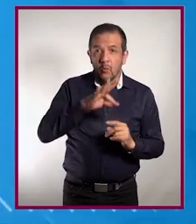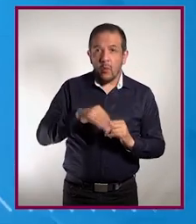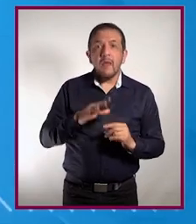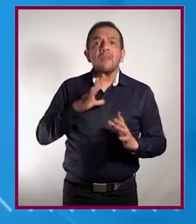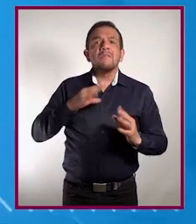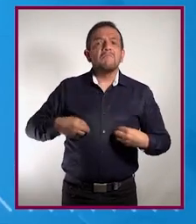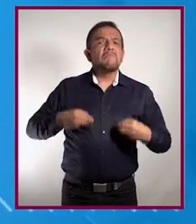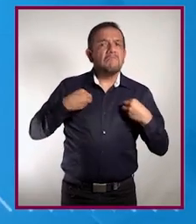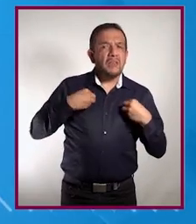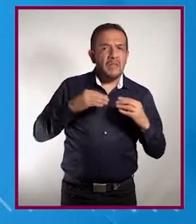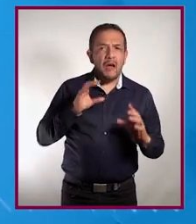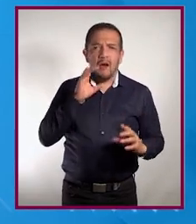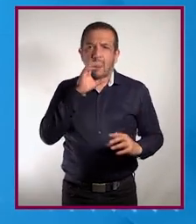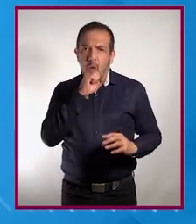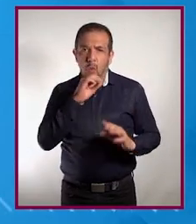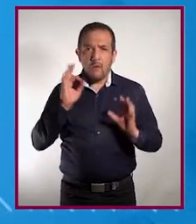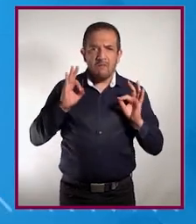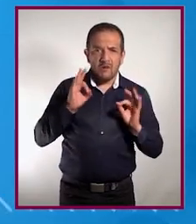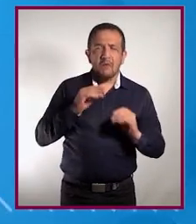condiciones de frío o de calor.